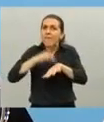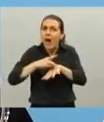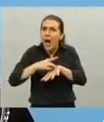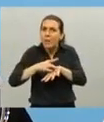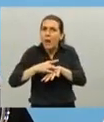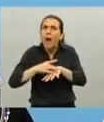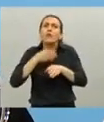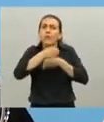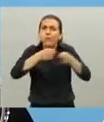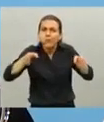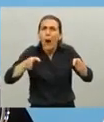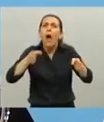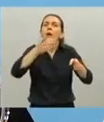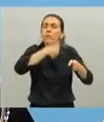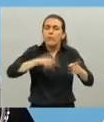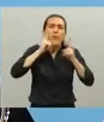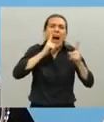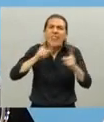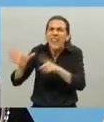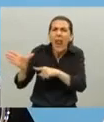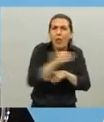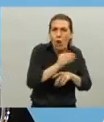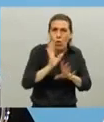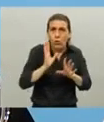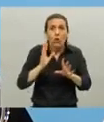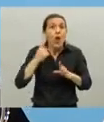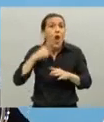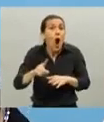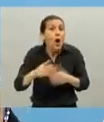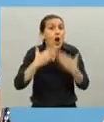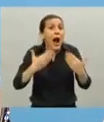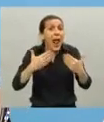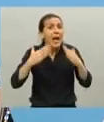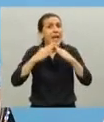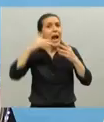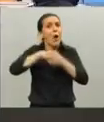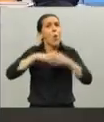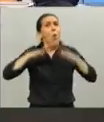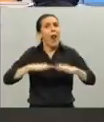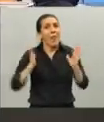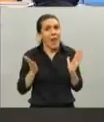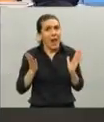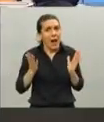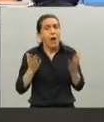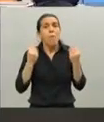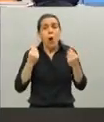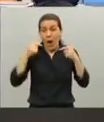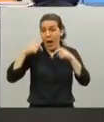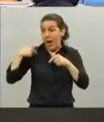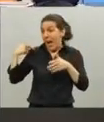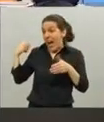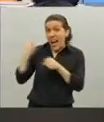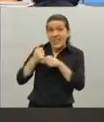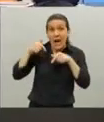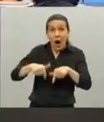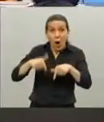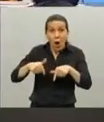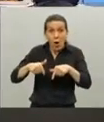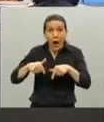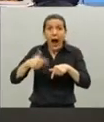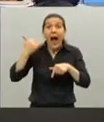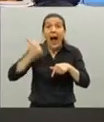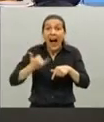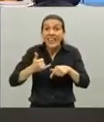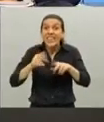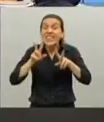Y esto es un logro también de la cuarentena. Porque nosotros, hoy en día, la tasa de